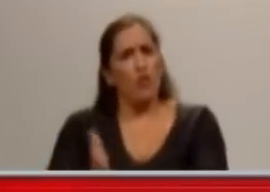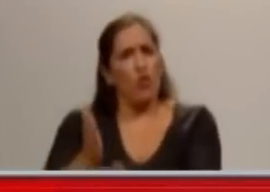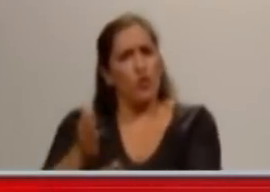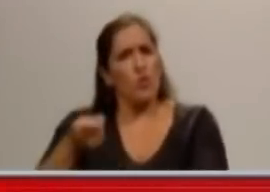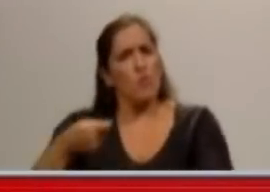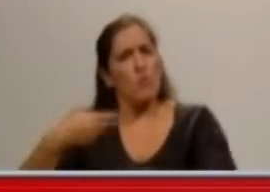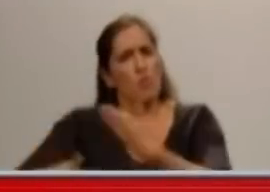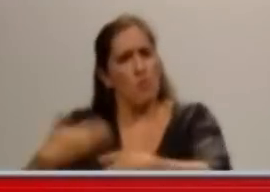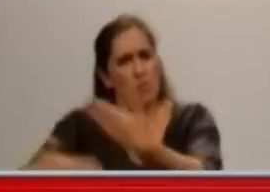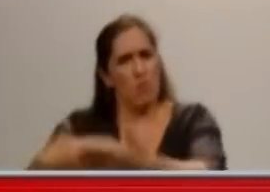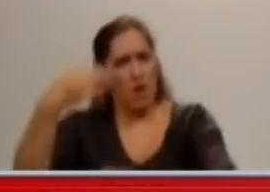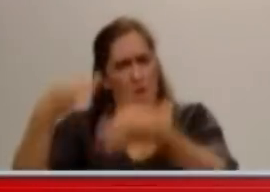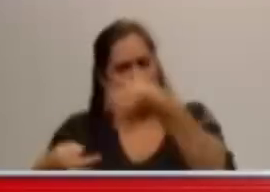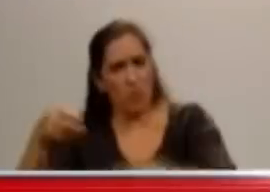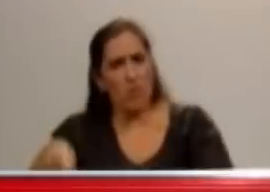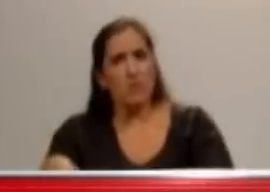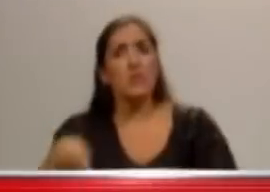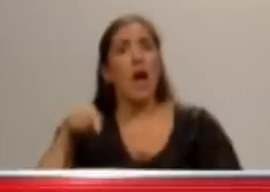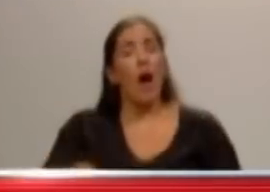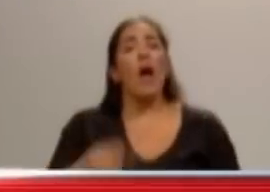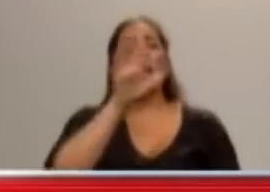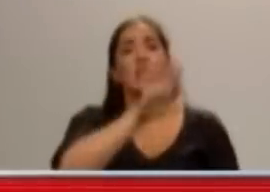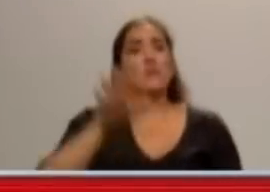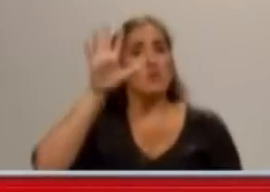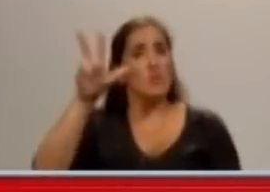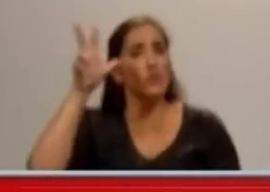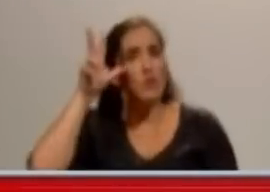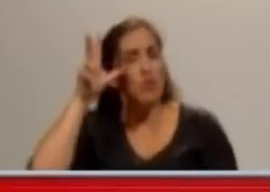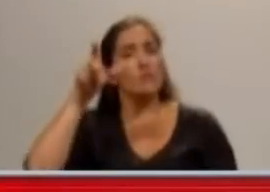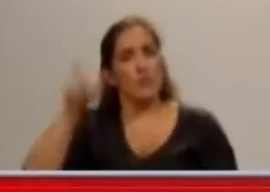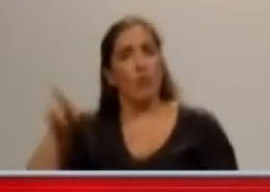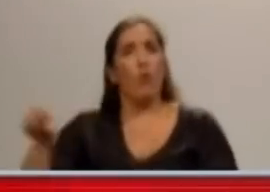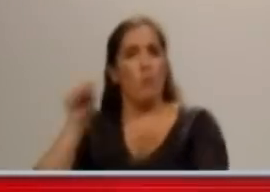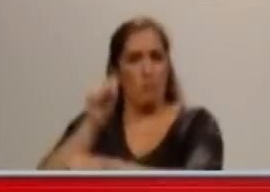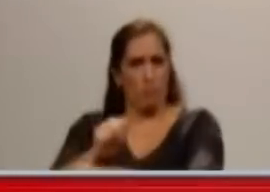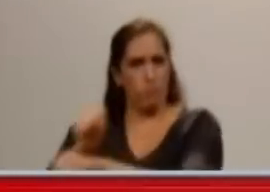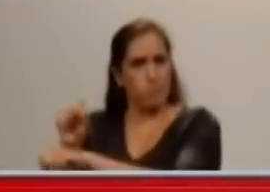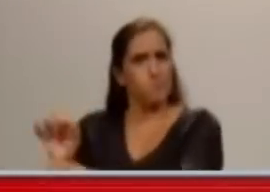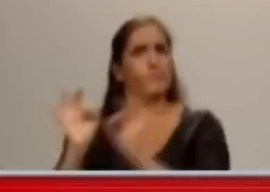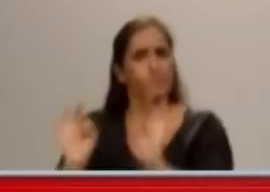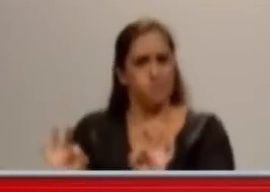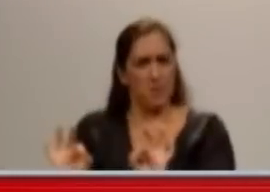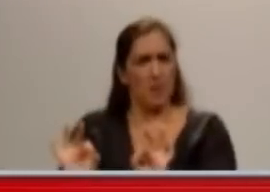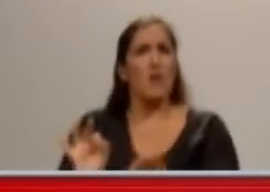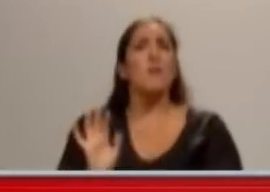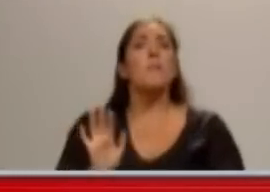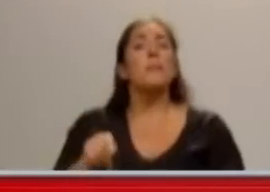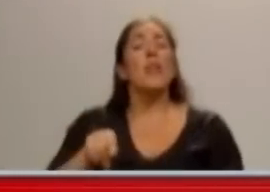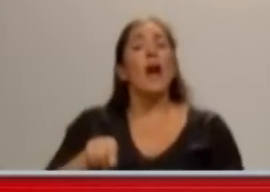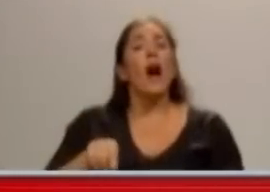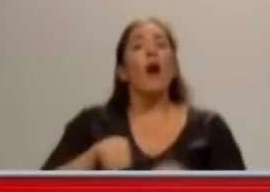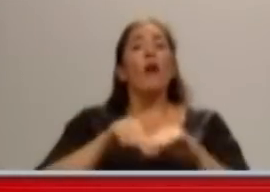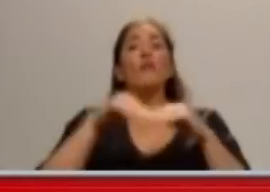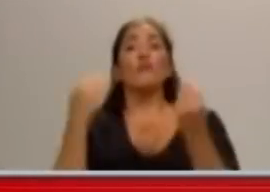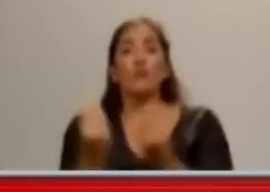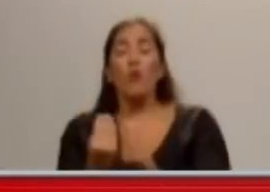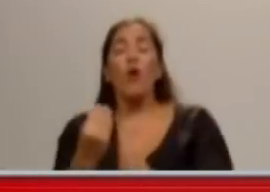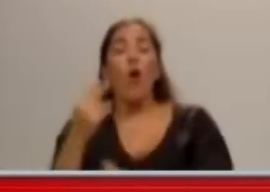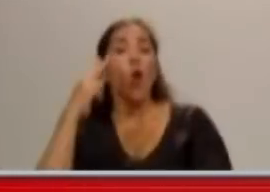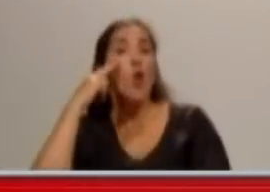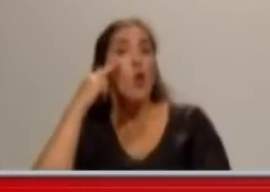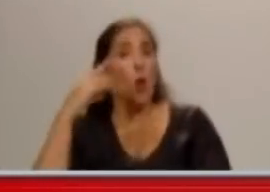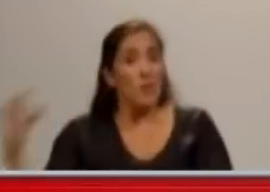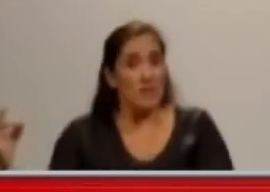algún tipo de responsabilidad. El Estado tiene una responsabilidad en la muerte de Lima porque lo dejó solo, está claro esto, ¿no es cierto?